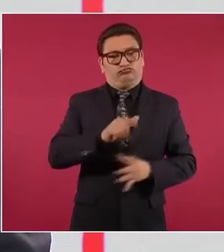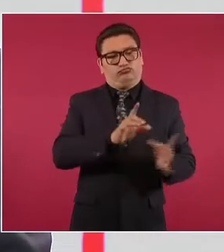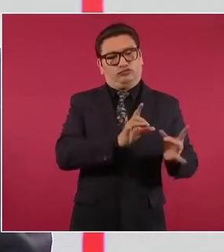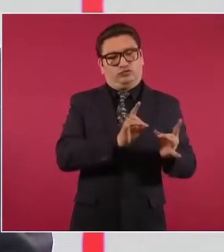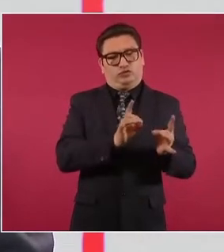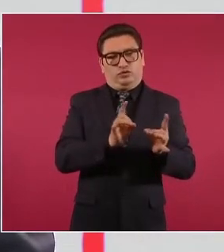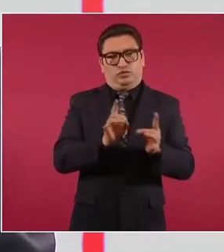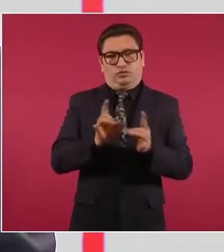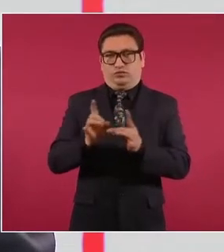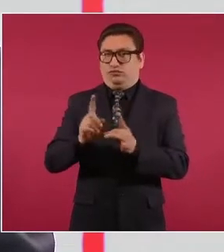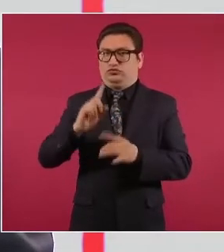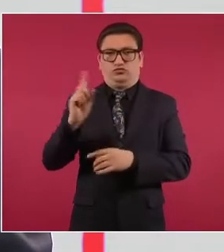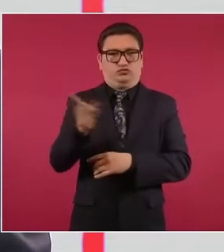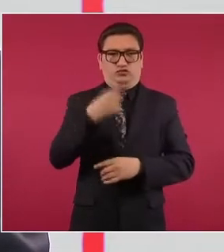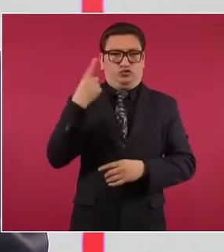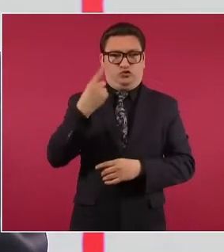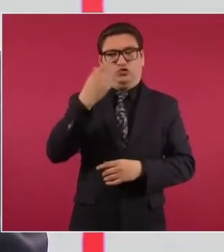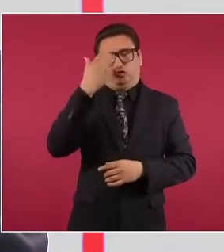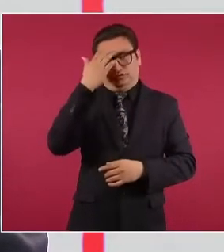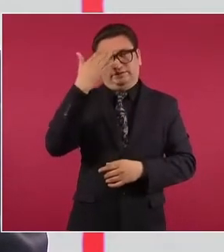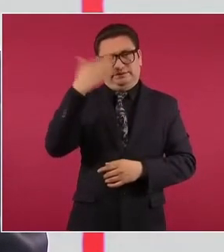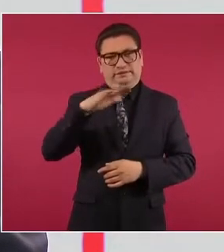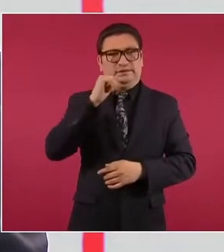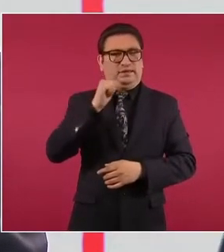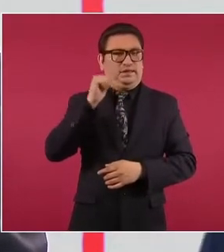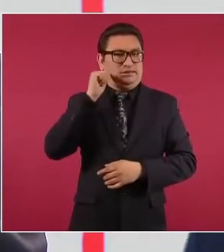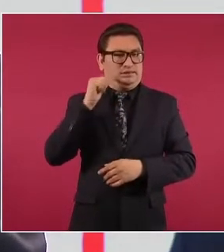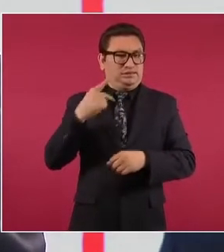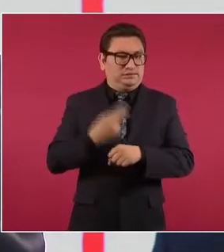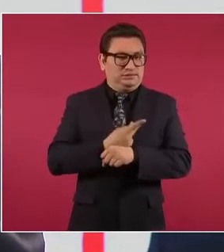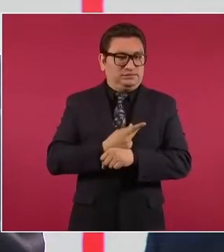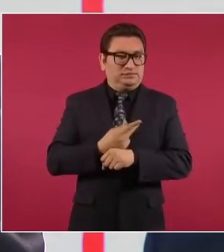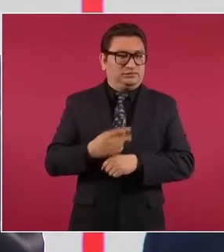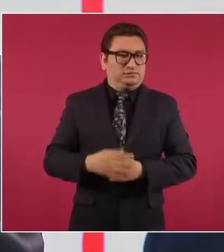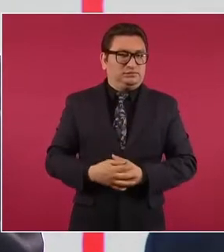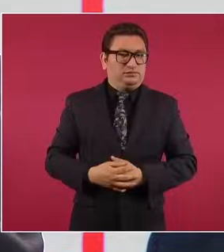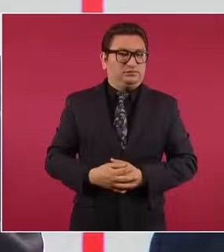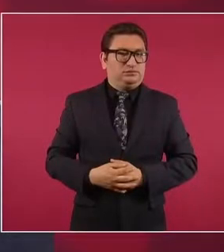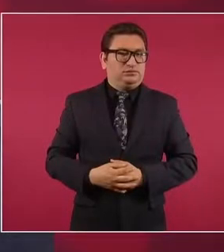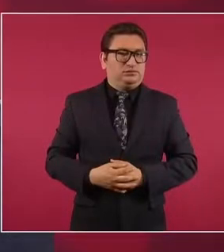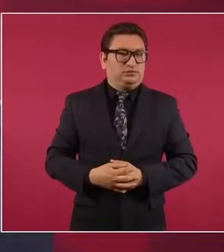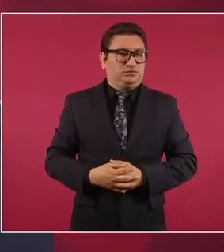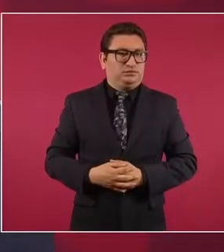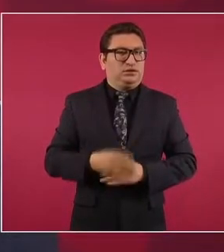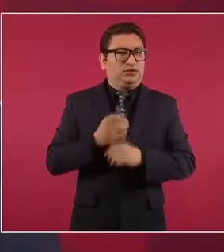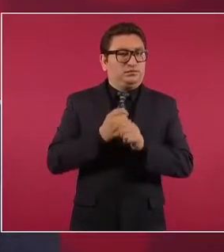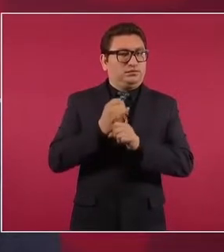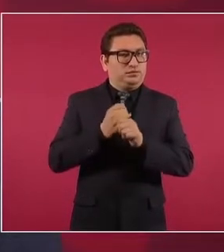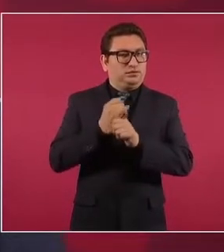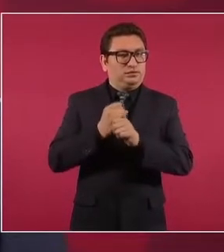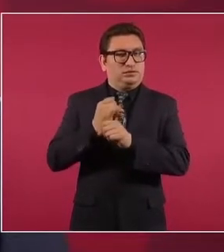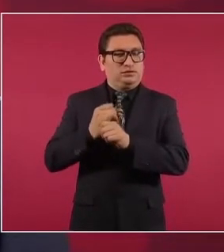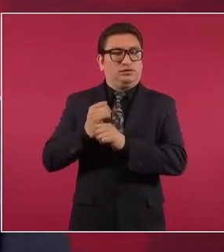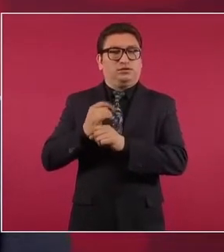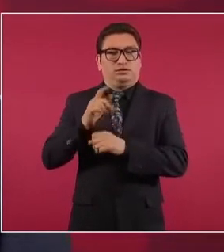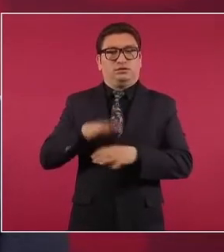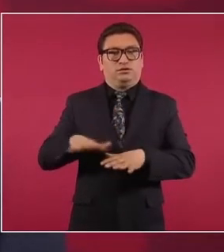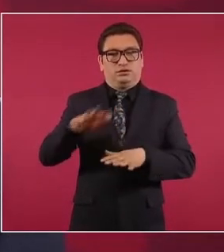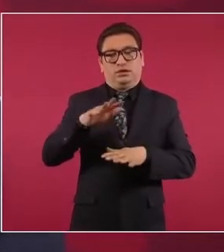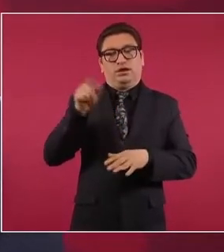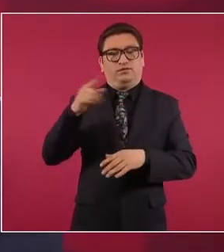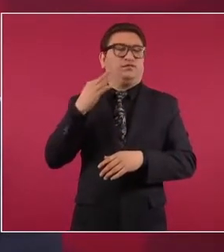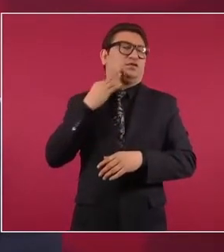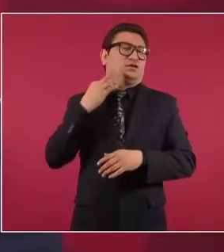de todos conocidos el día de ayer y hay diferentes líneas de investigación, según nos lo comenta la